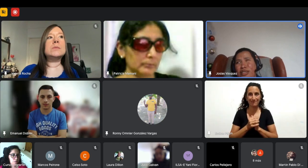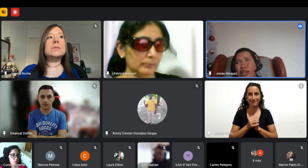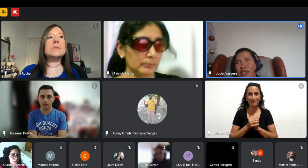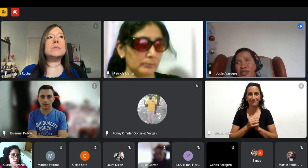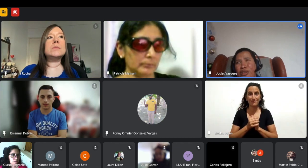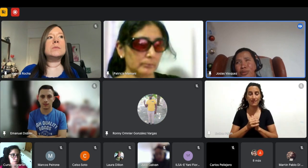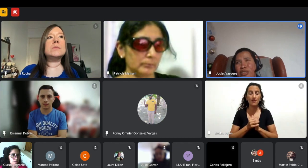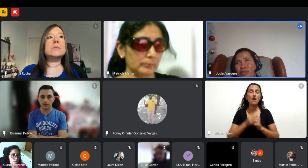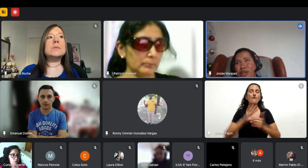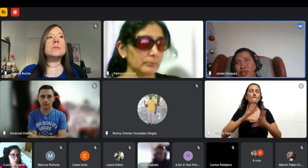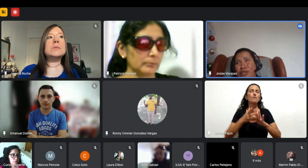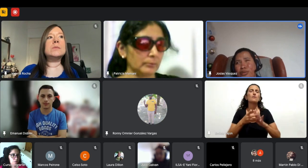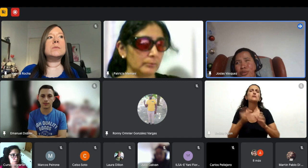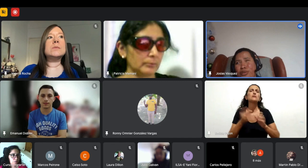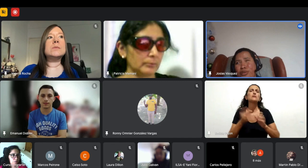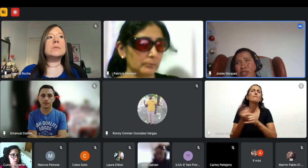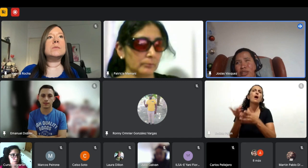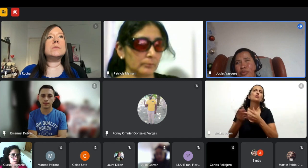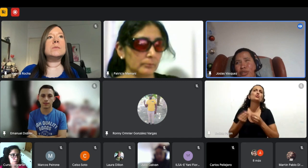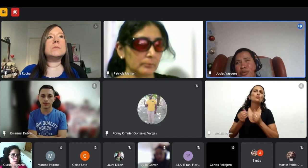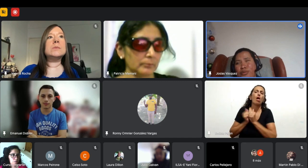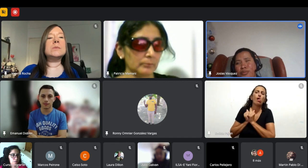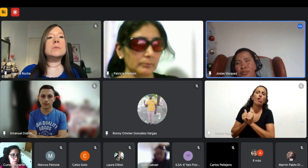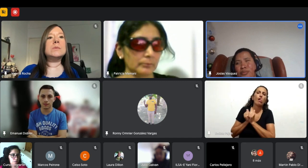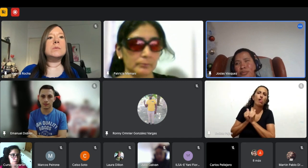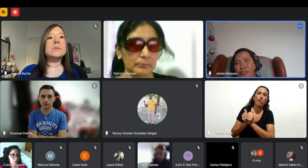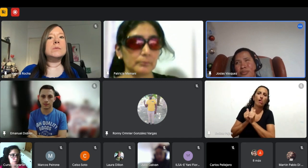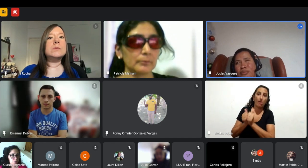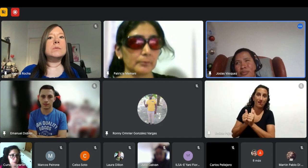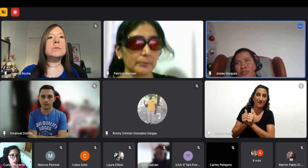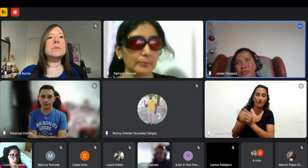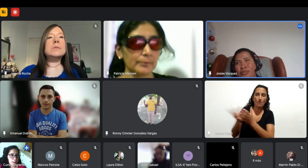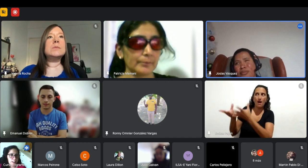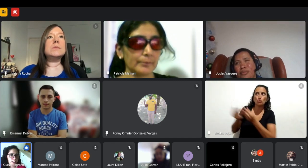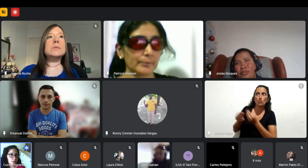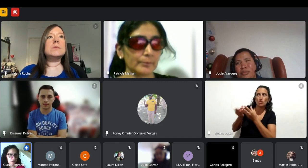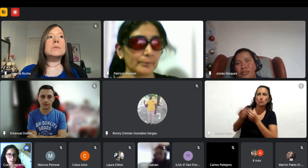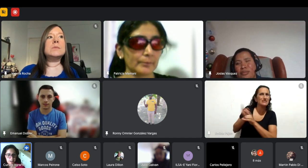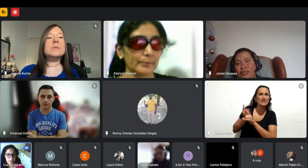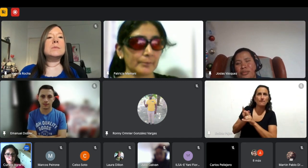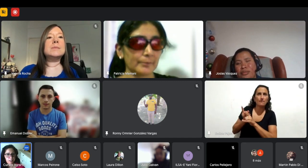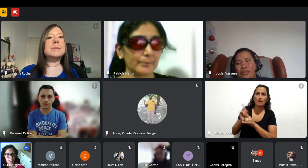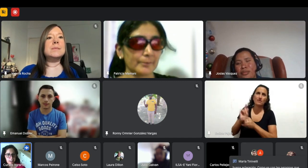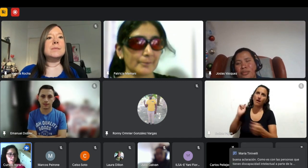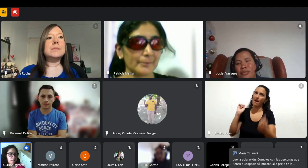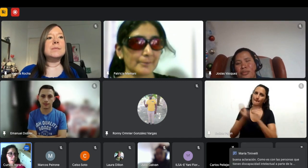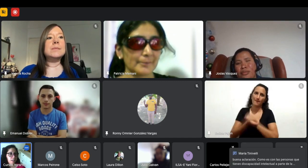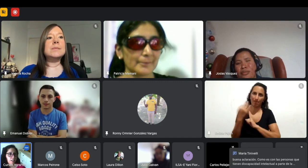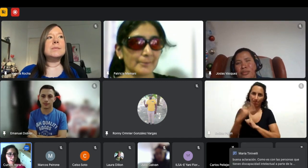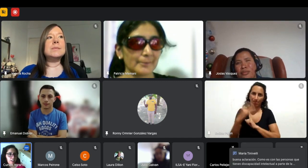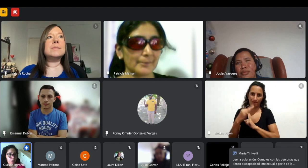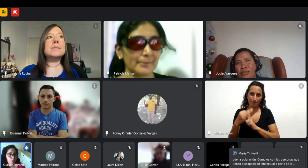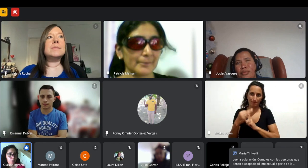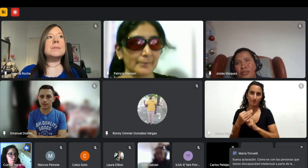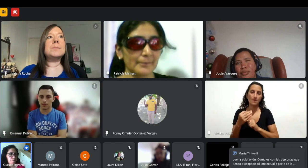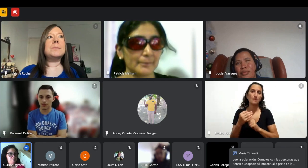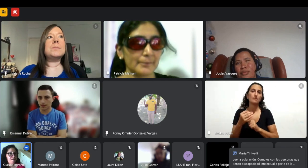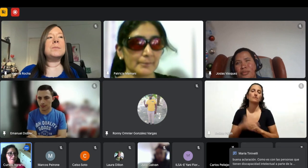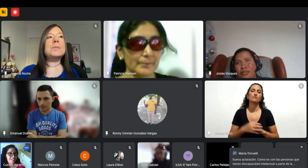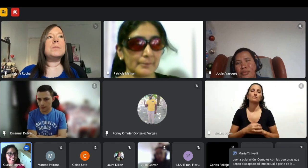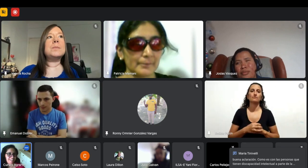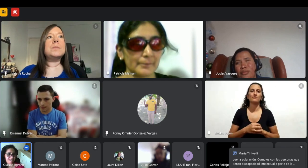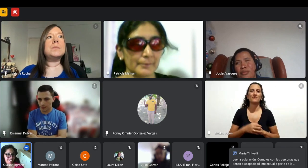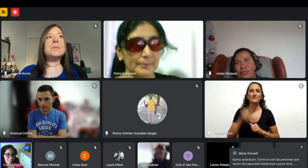asistencialista que han tenido estas organizaciones que prestan servicios Gracias Josías Gracias Emanuel